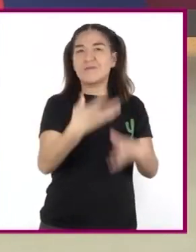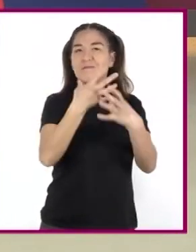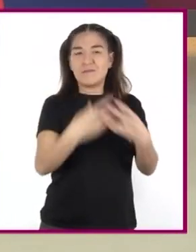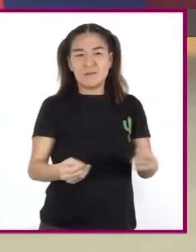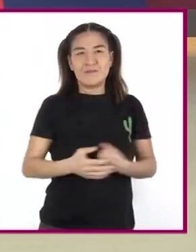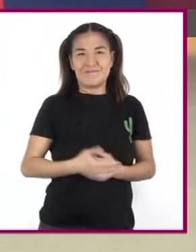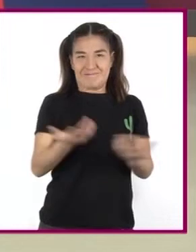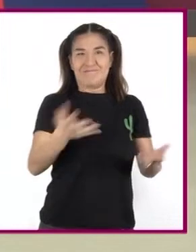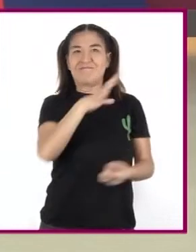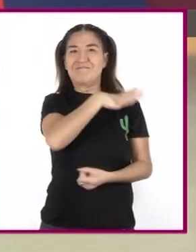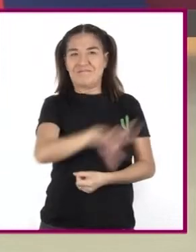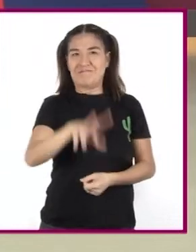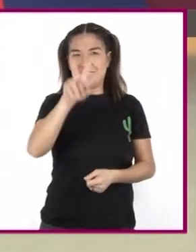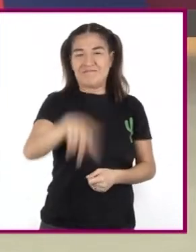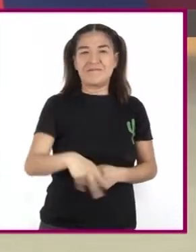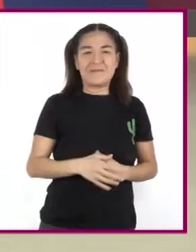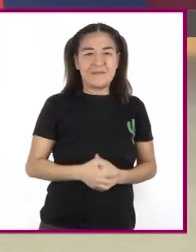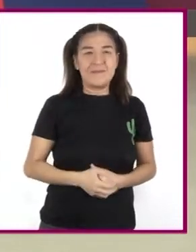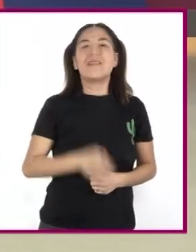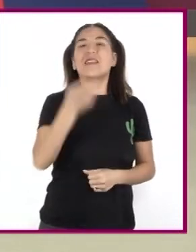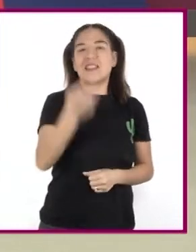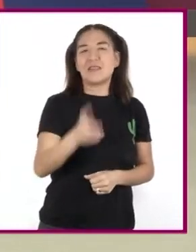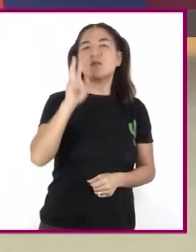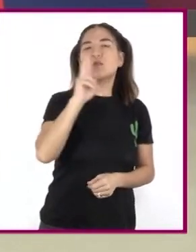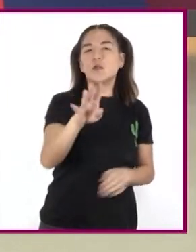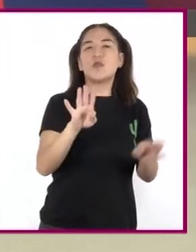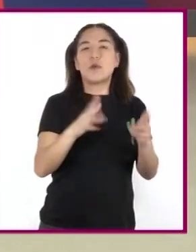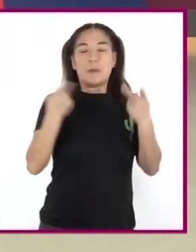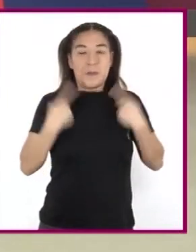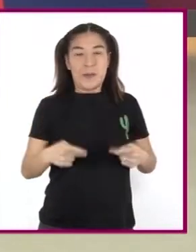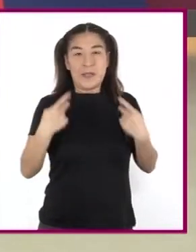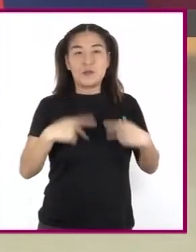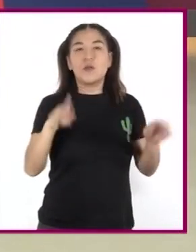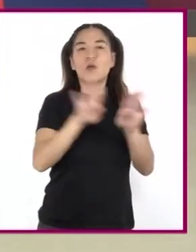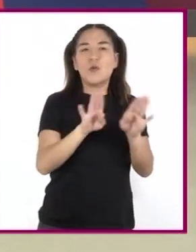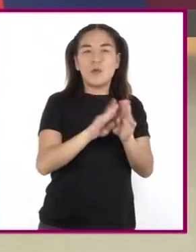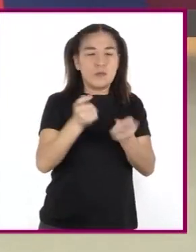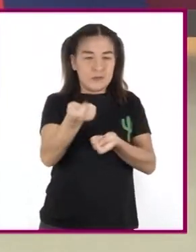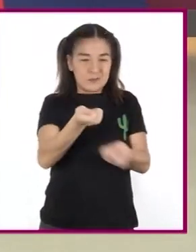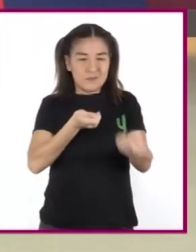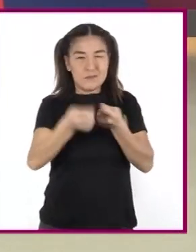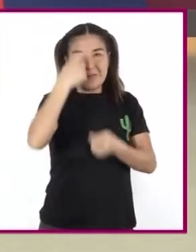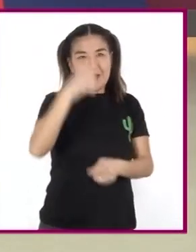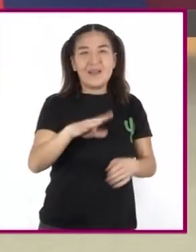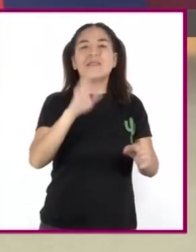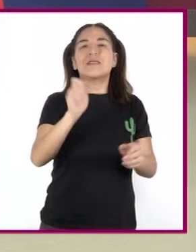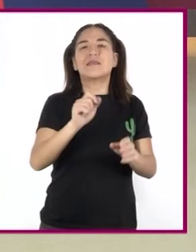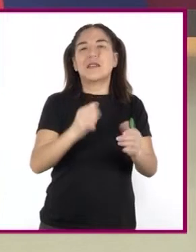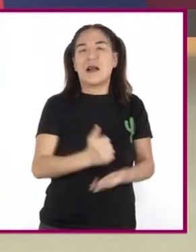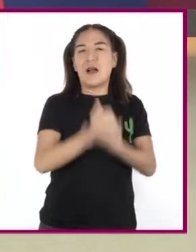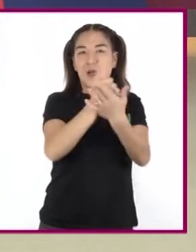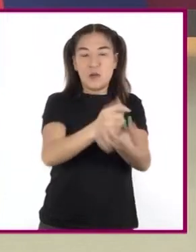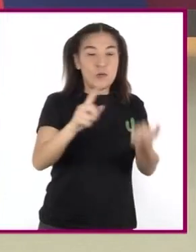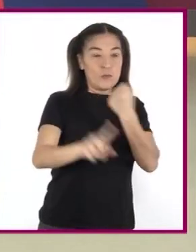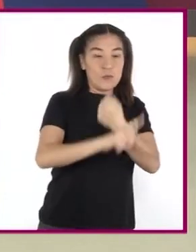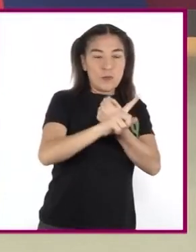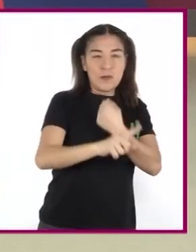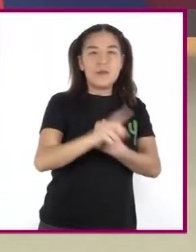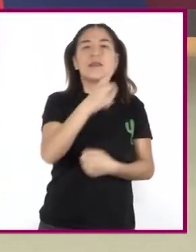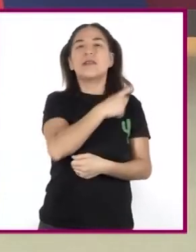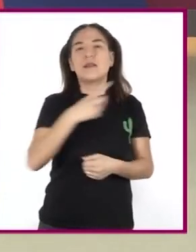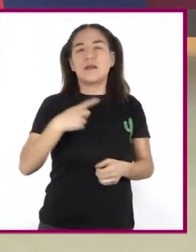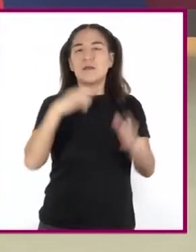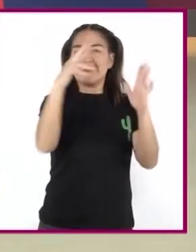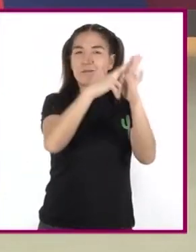Increíble, ¿no? Es común Que la persona Mediadora Además de conocer El conflicto Establezca